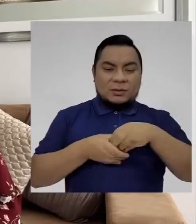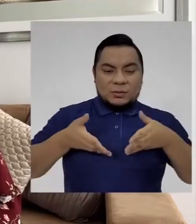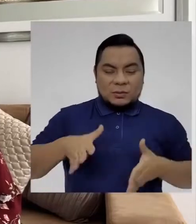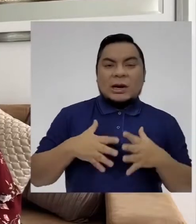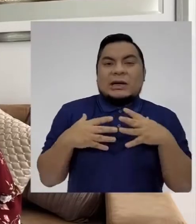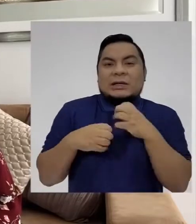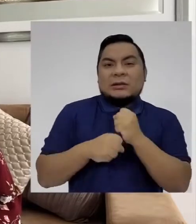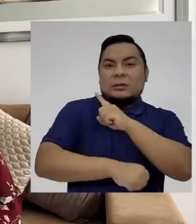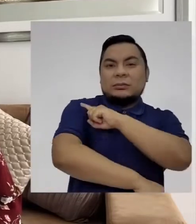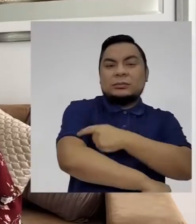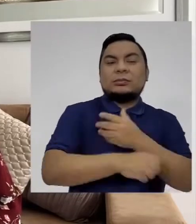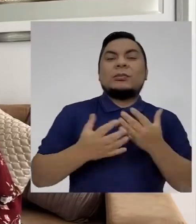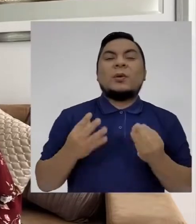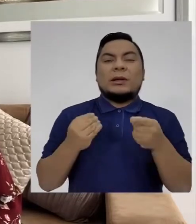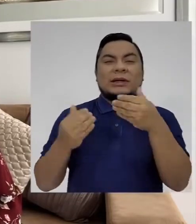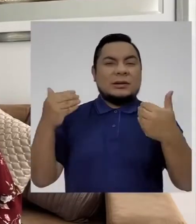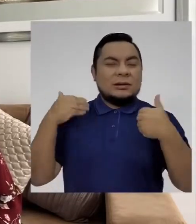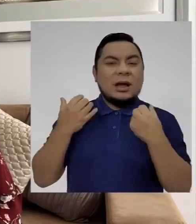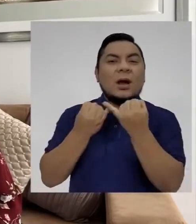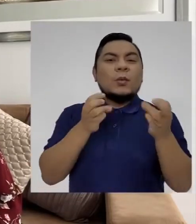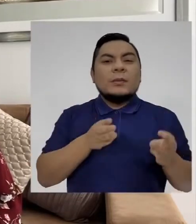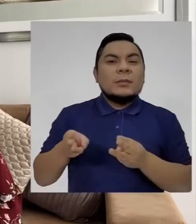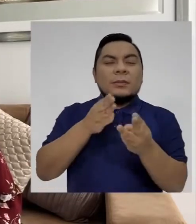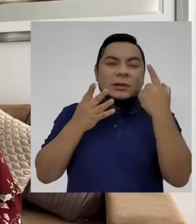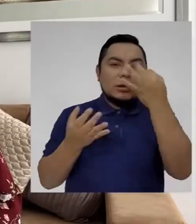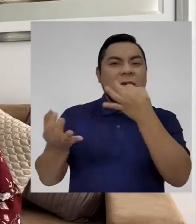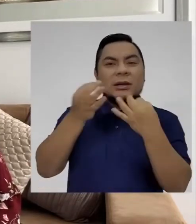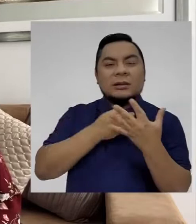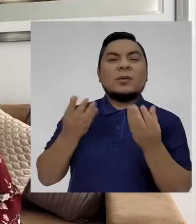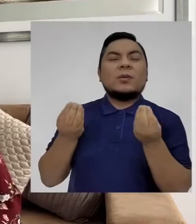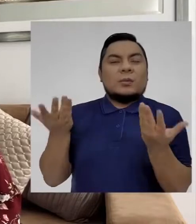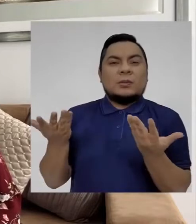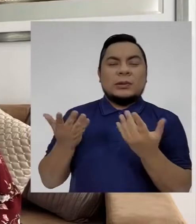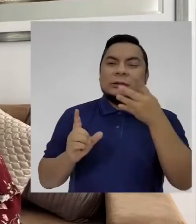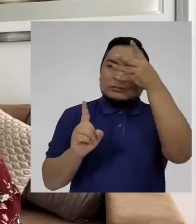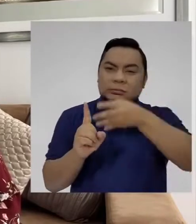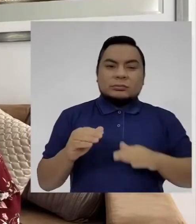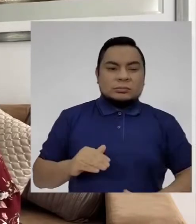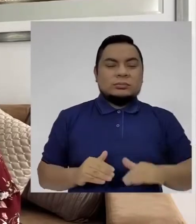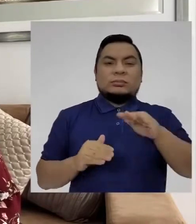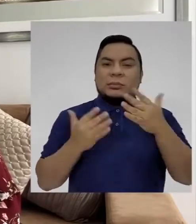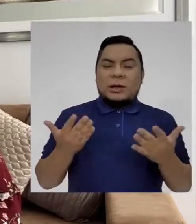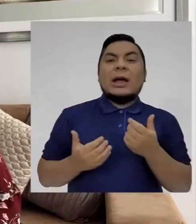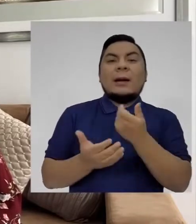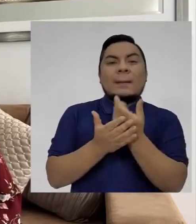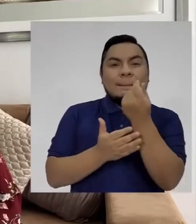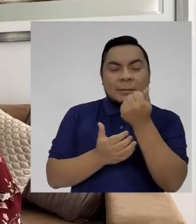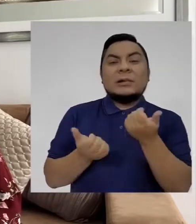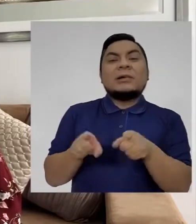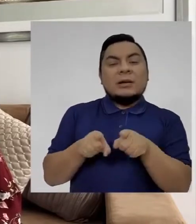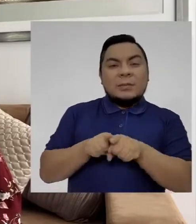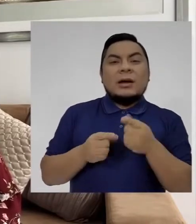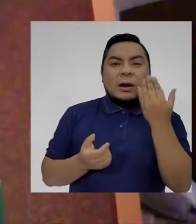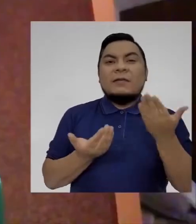con distrofia muscular, pues tengan alguna forma de tratarse, ¿no? Que sea de una manera económica o también